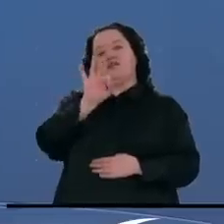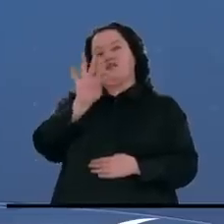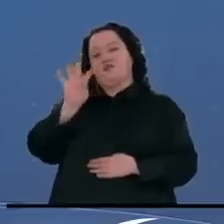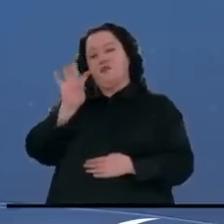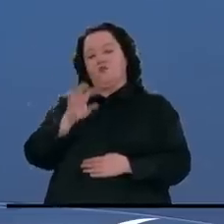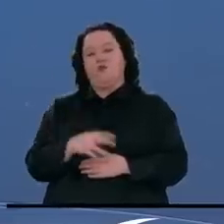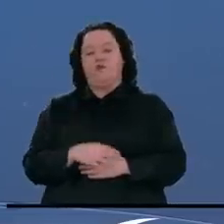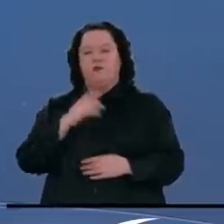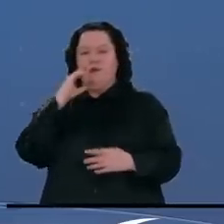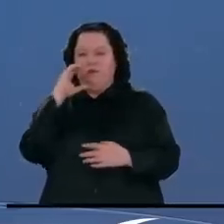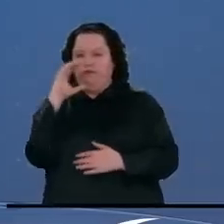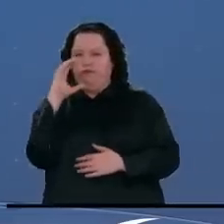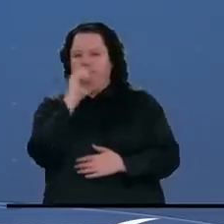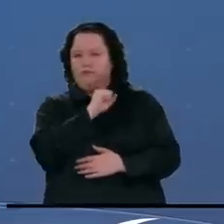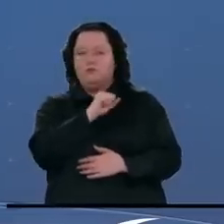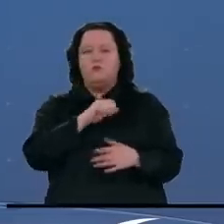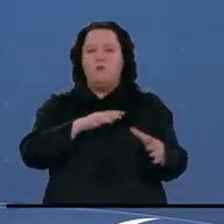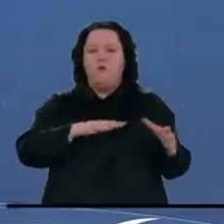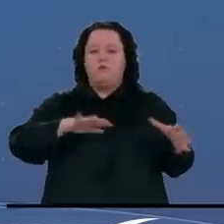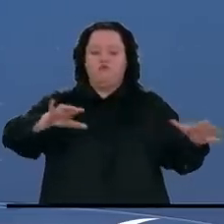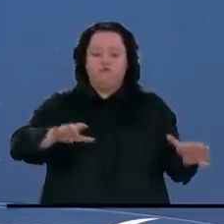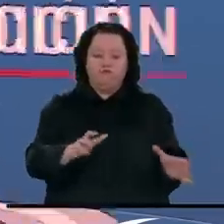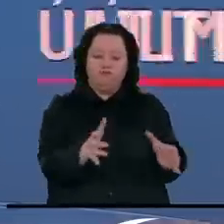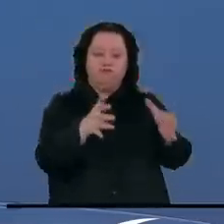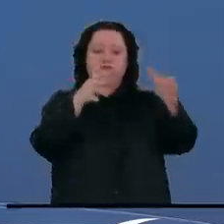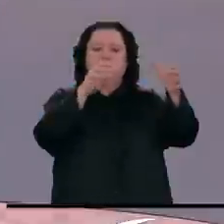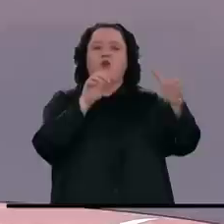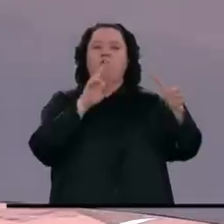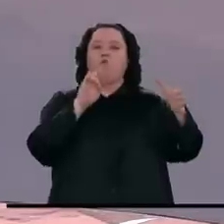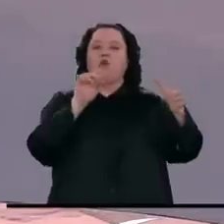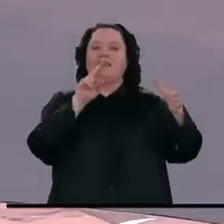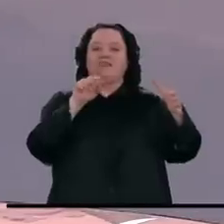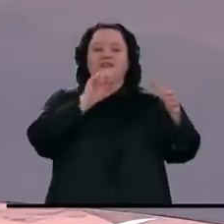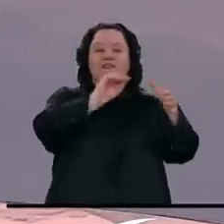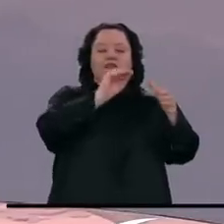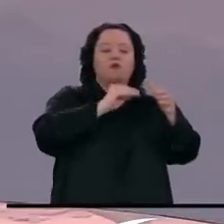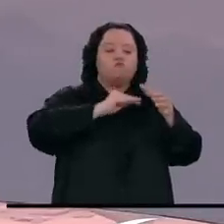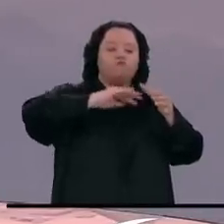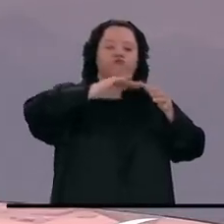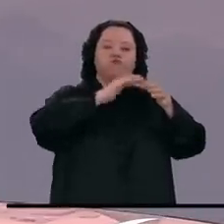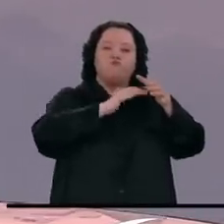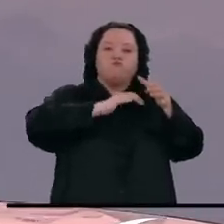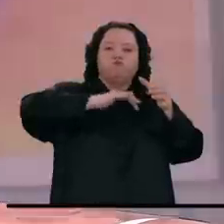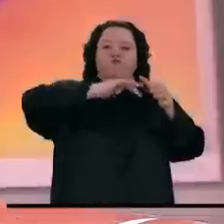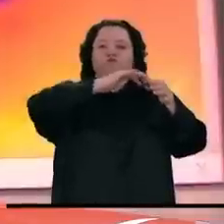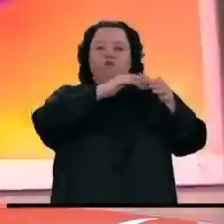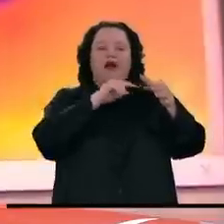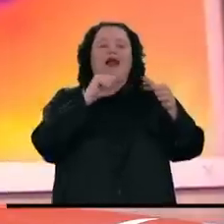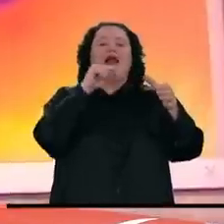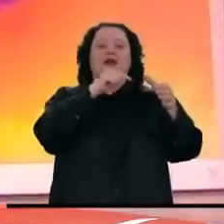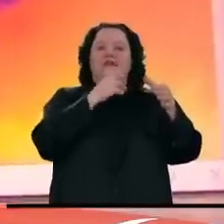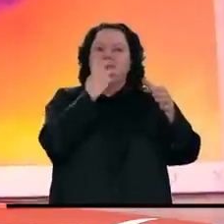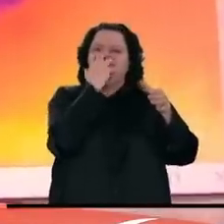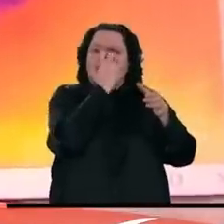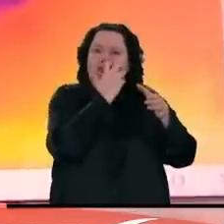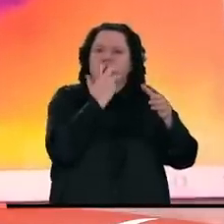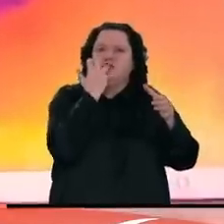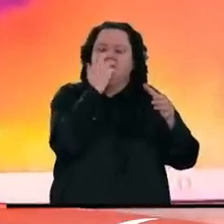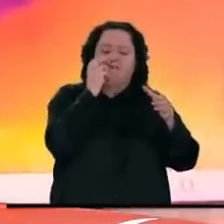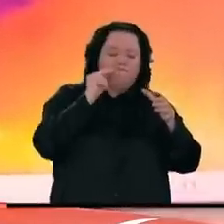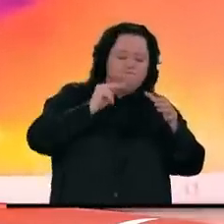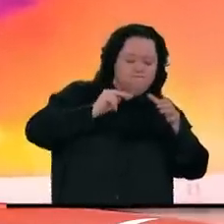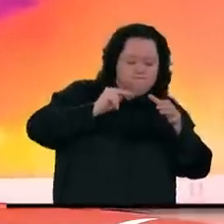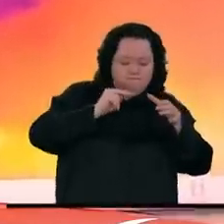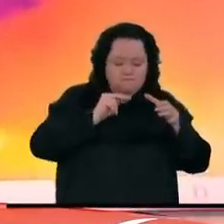La detección de magma muy cerca al cráter del volcán Nevado del Ruiz está generando calentamiento en el complejo volcánico. La